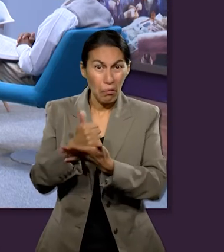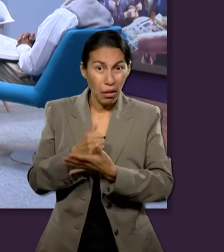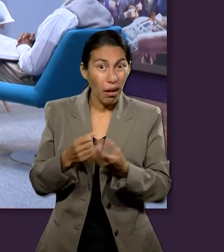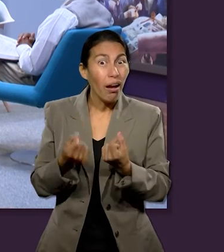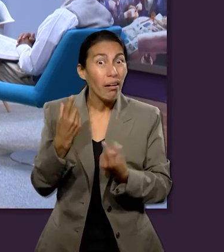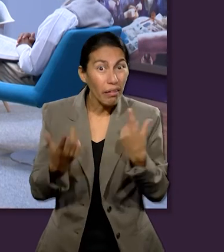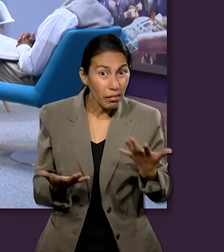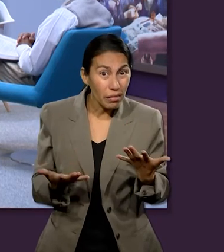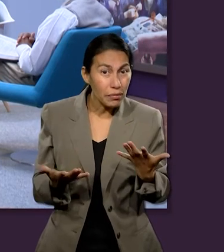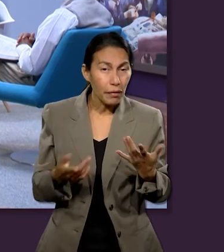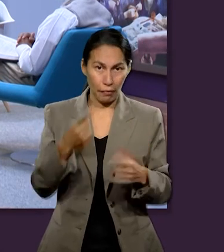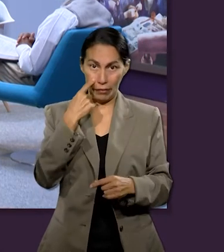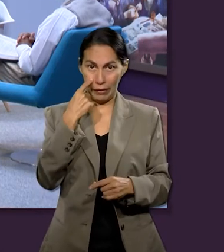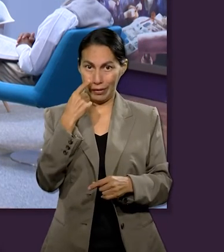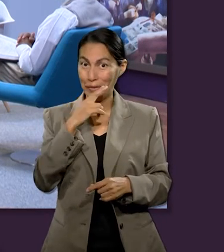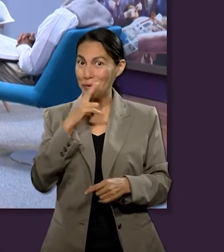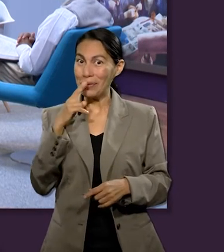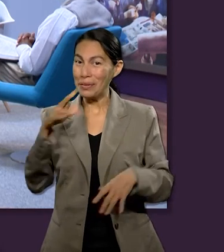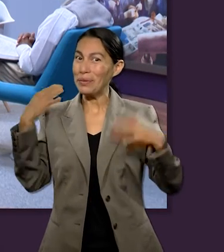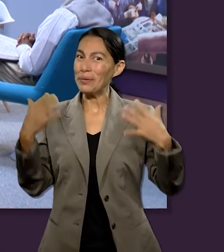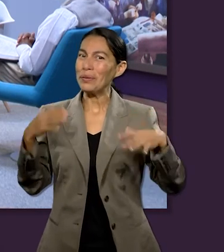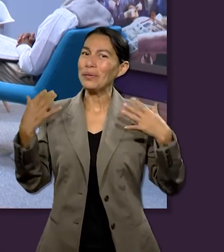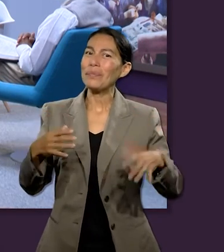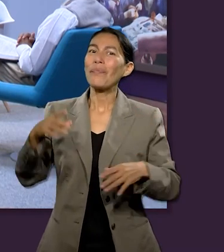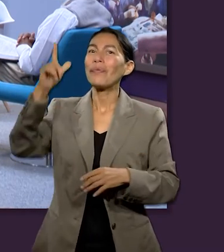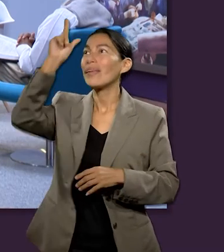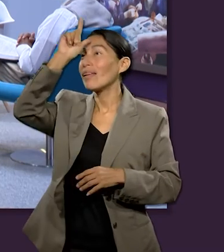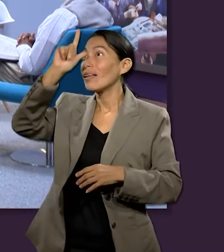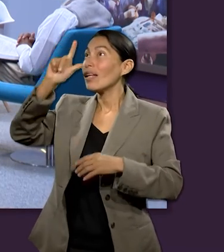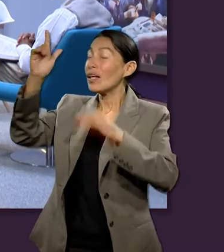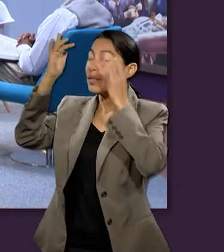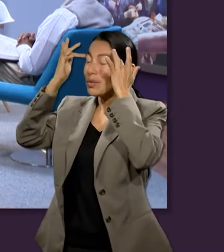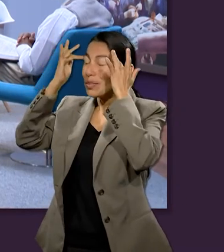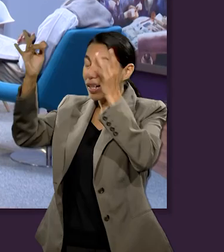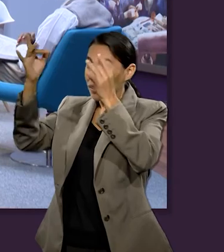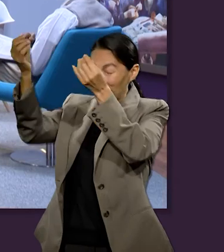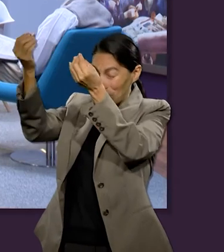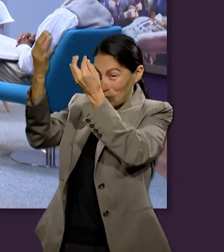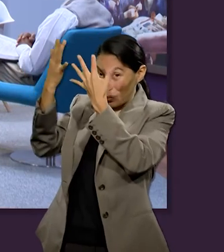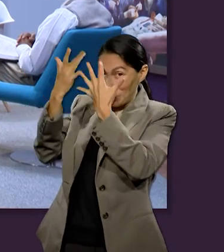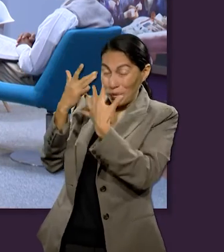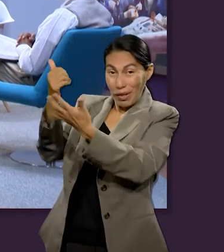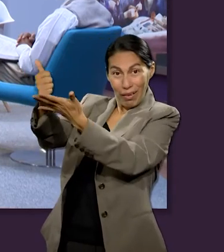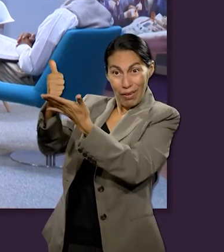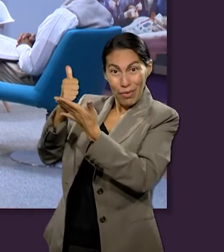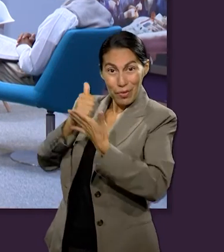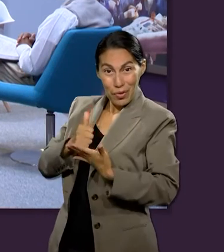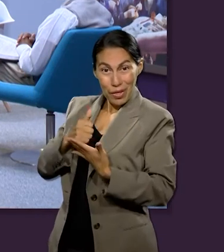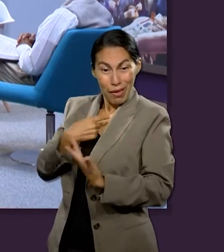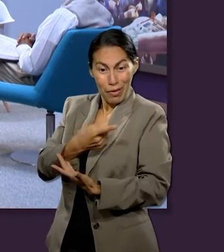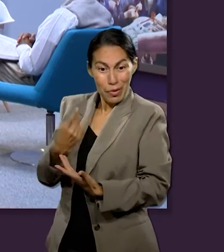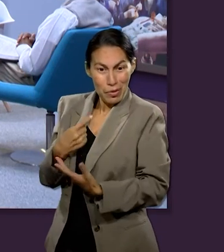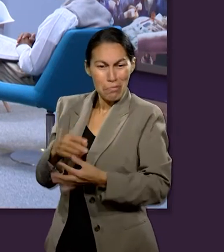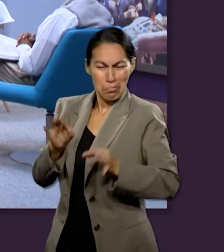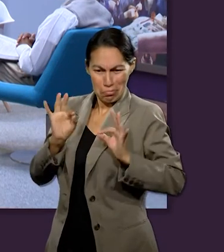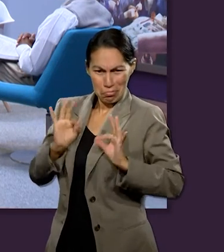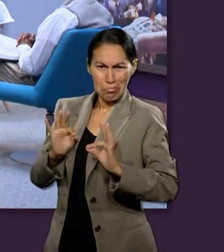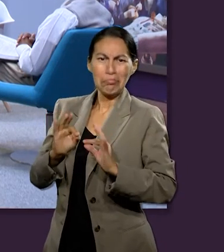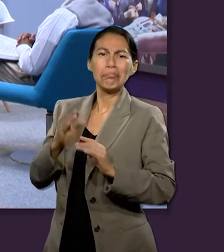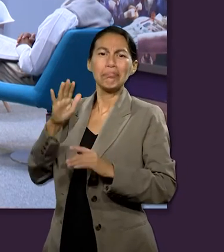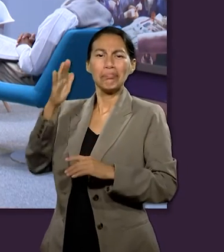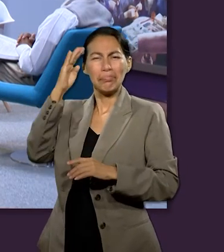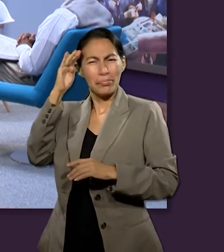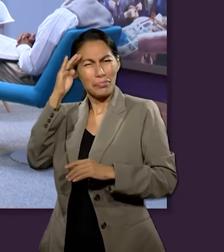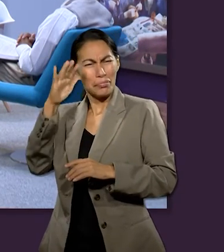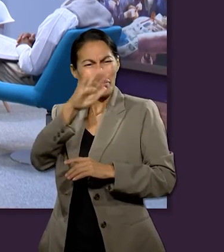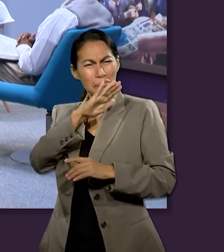¿Tenemos alguna ayuda? La buena noticia es que el Espíritu Santo está a nuestro alcance y nos está ayudando para